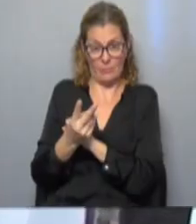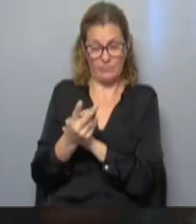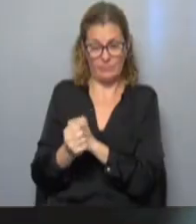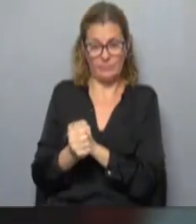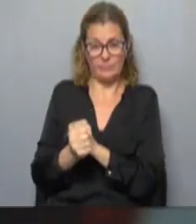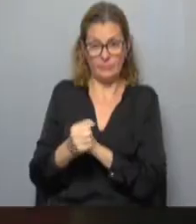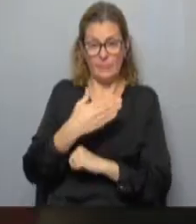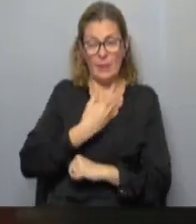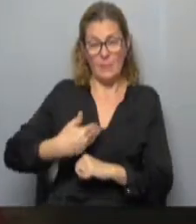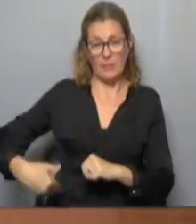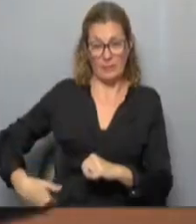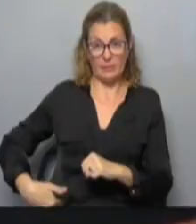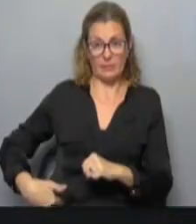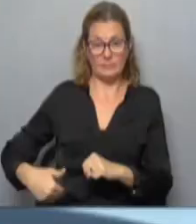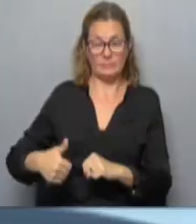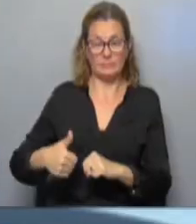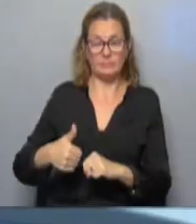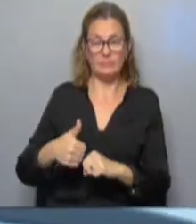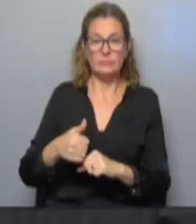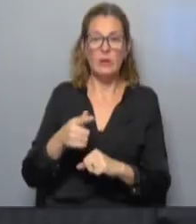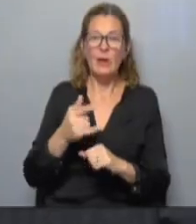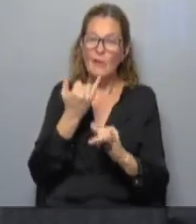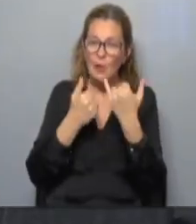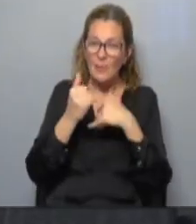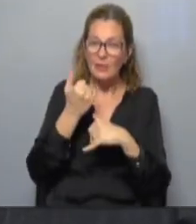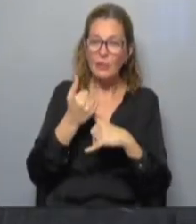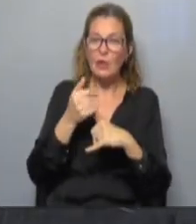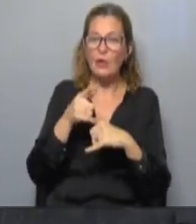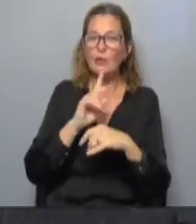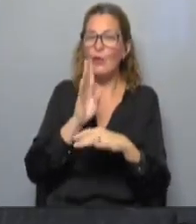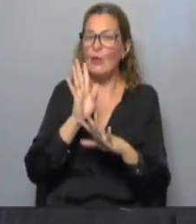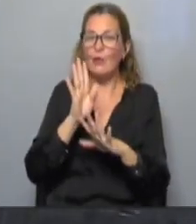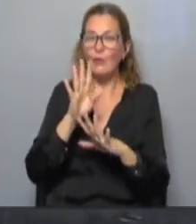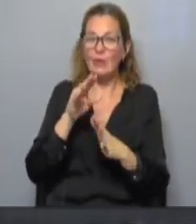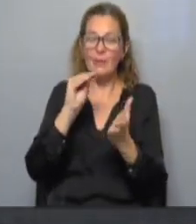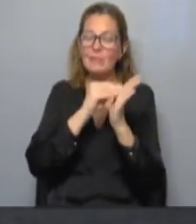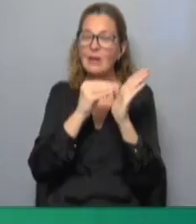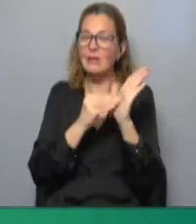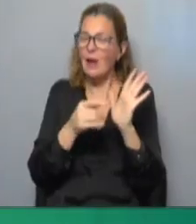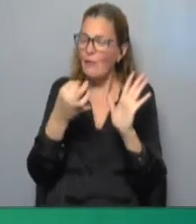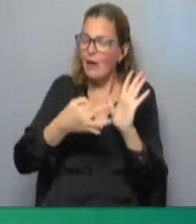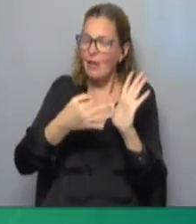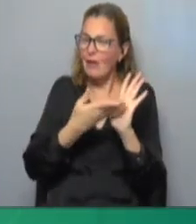El presidente está manejando información que no es la que registra la realidad.